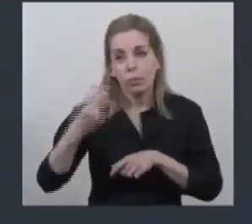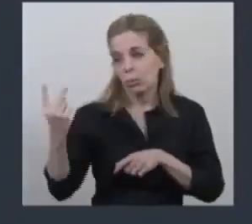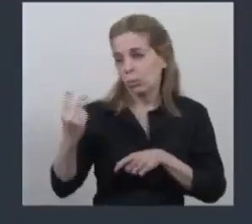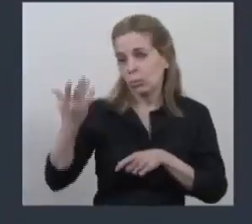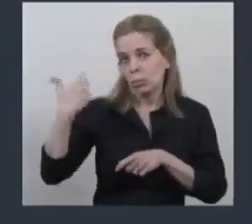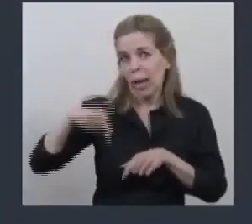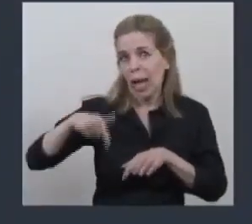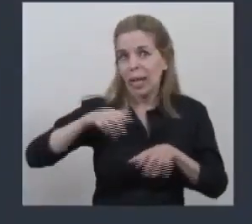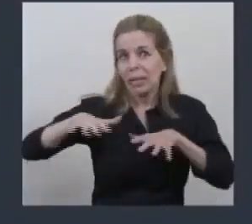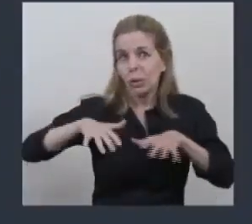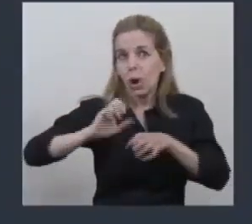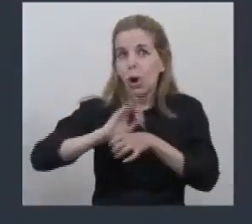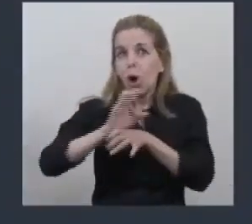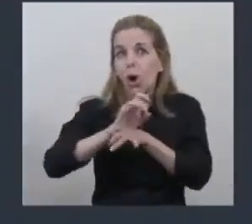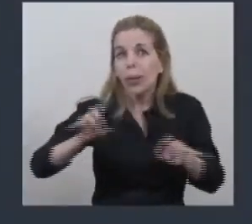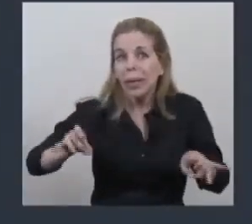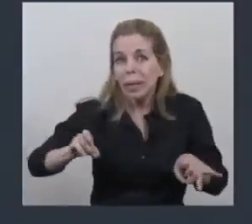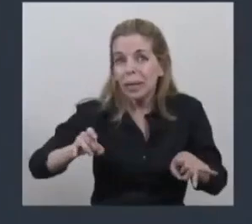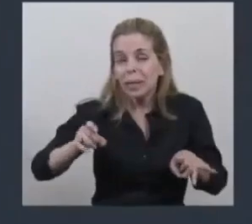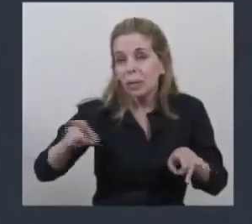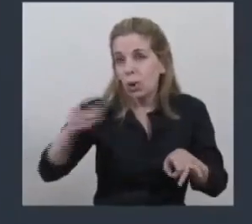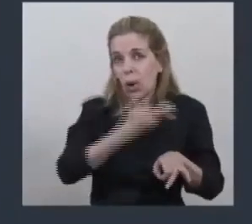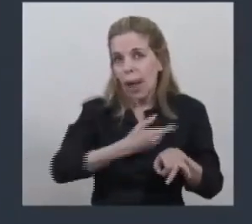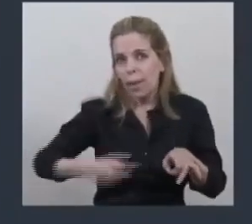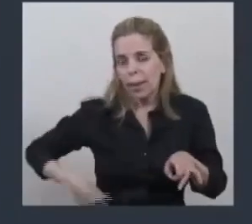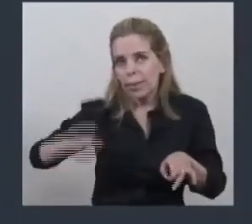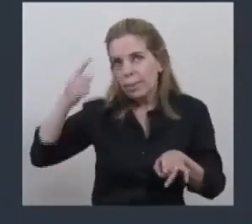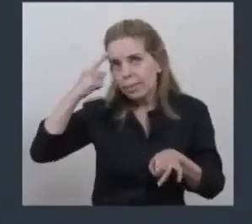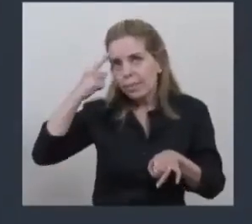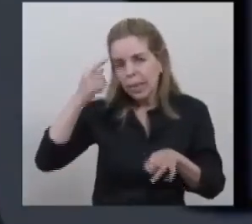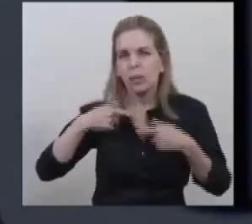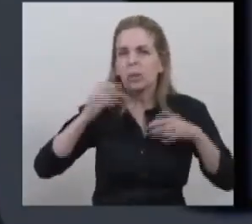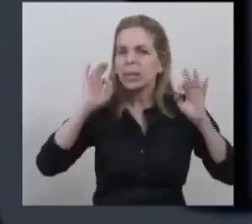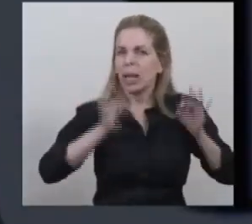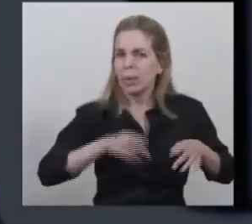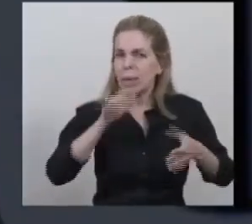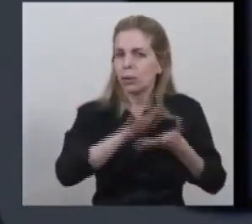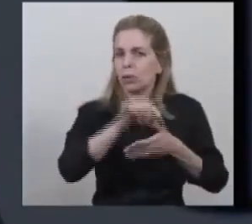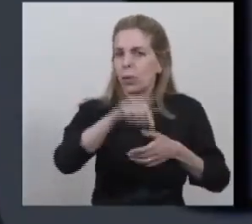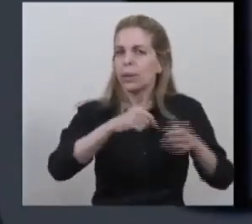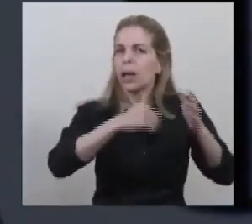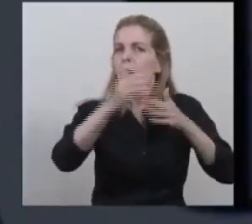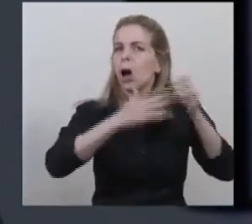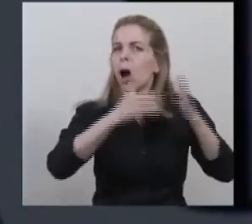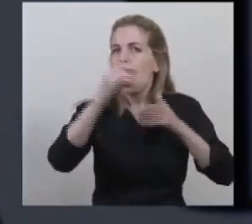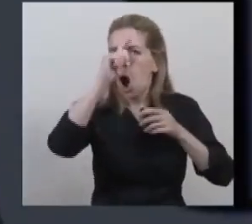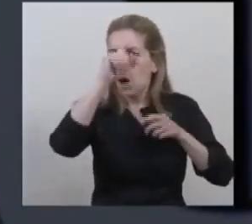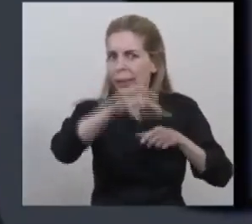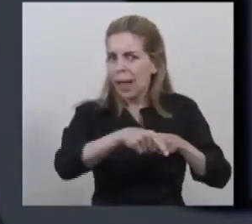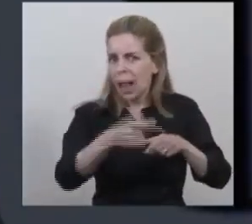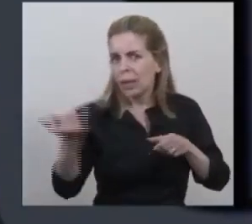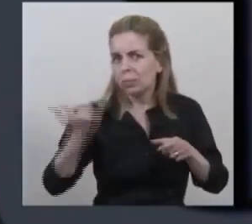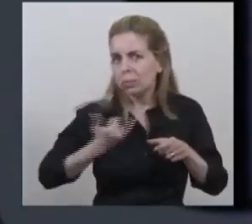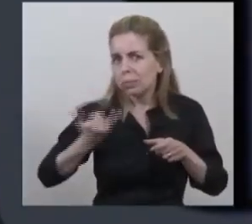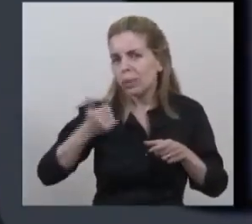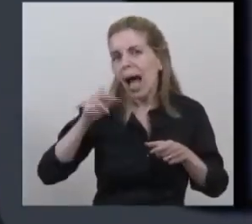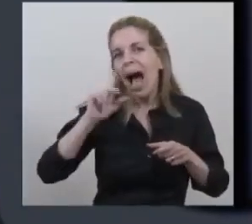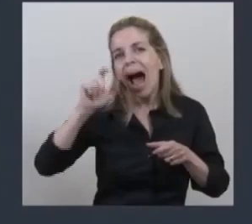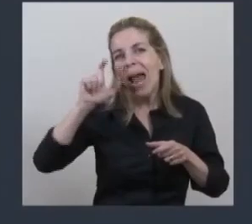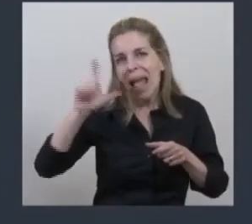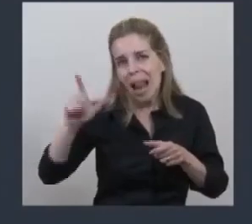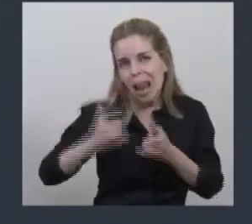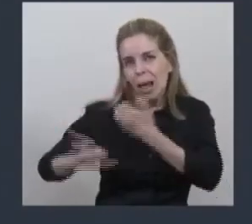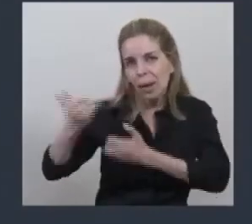pandemia, yo ya sabía de esta clínica porque me había comentado Ariel que